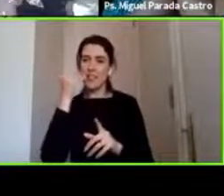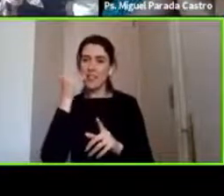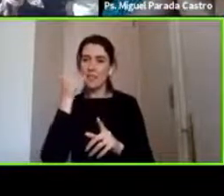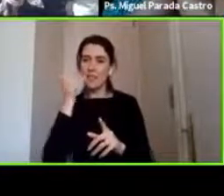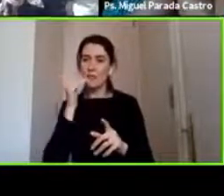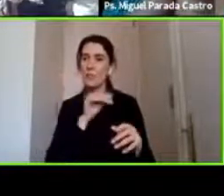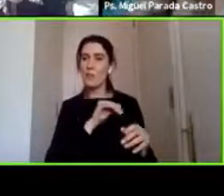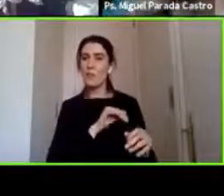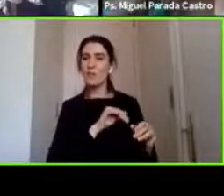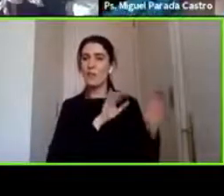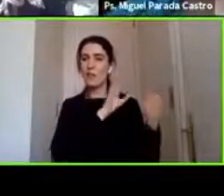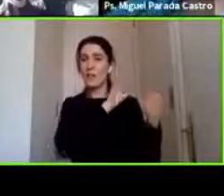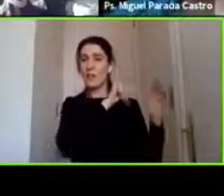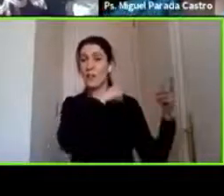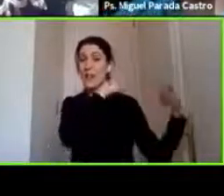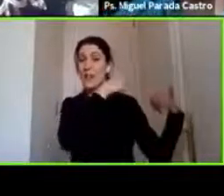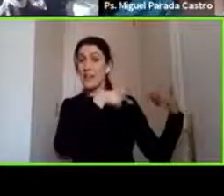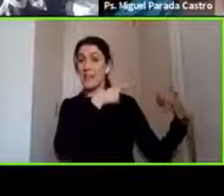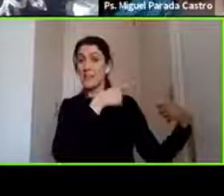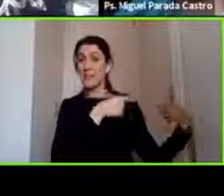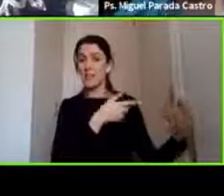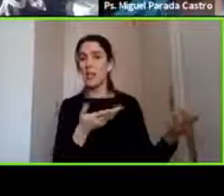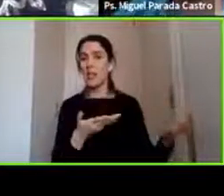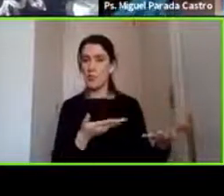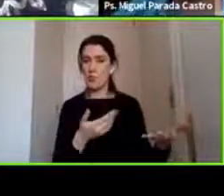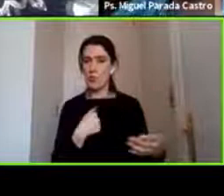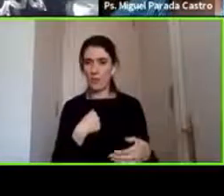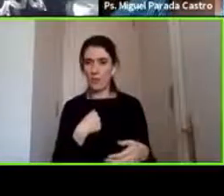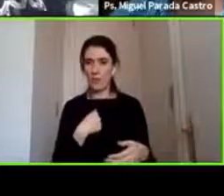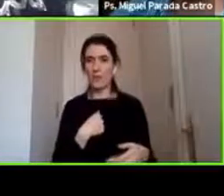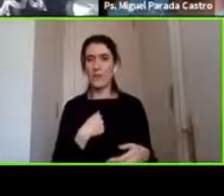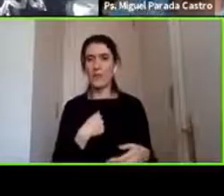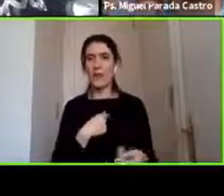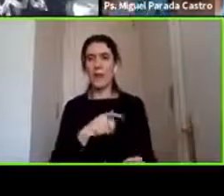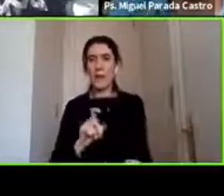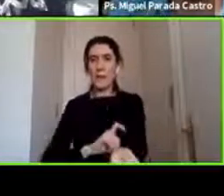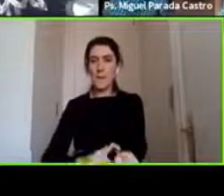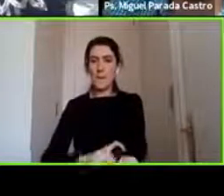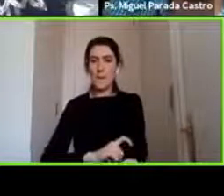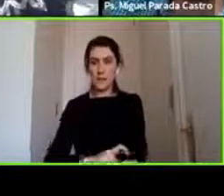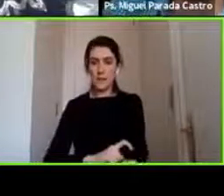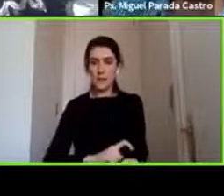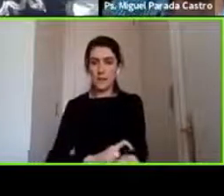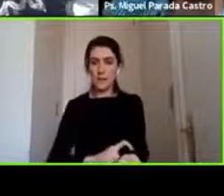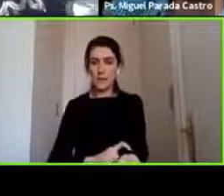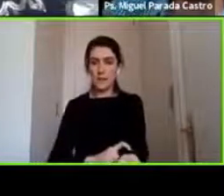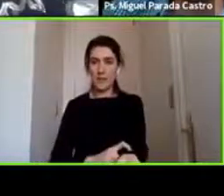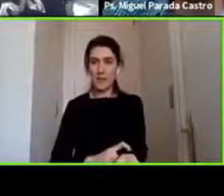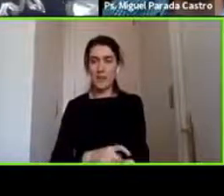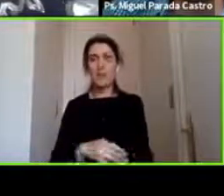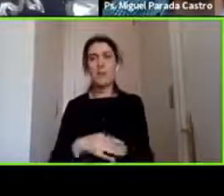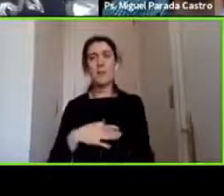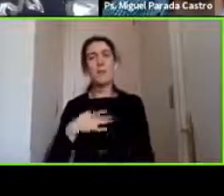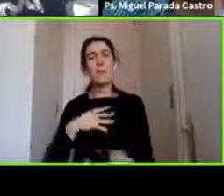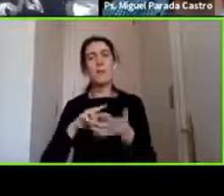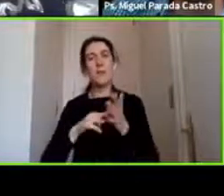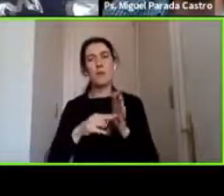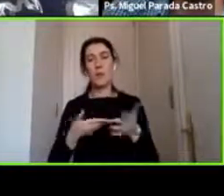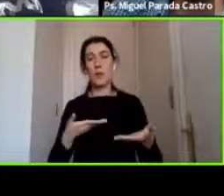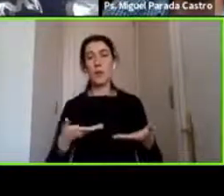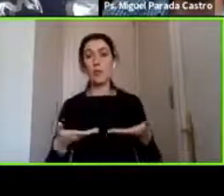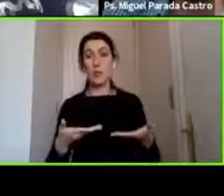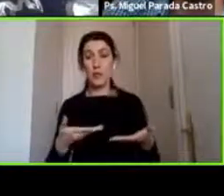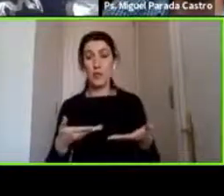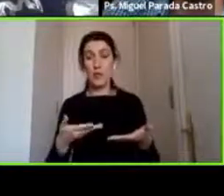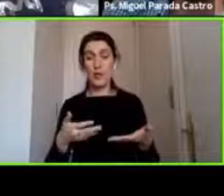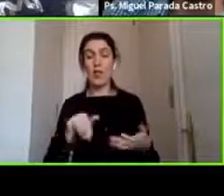dispuesto a ser por lo tanto la personalidad o sea mis dificultades conductuales que tenga después de